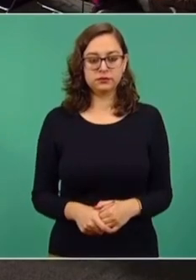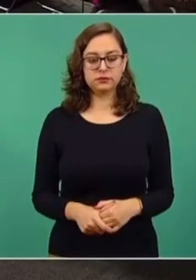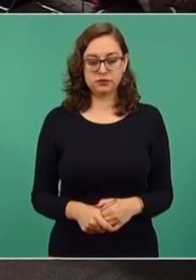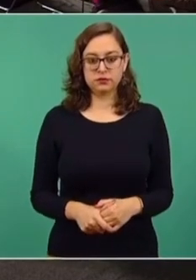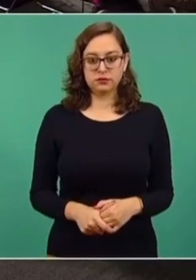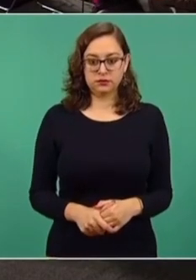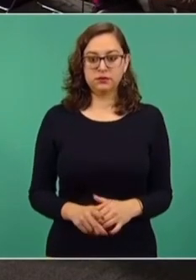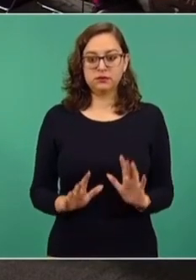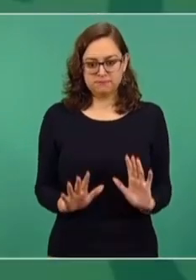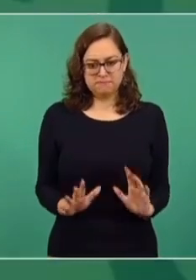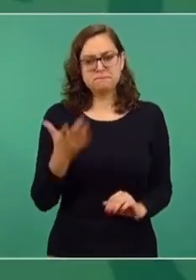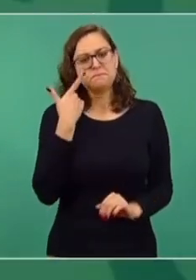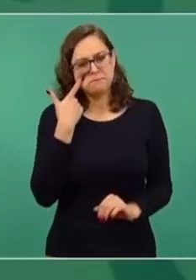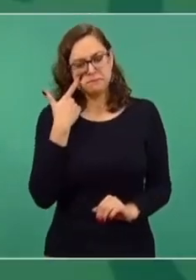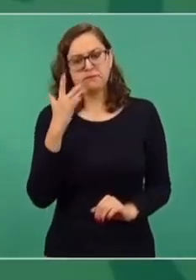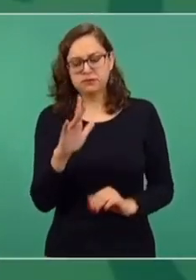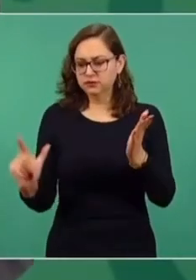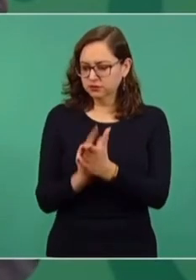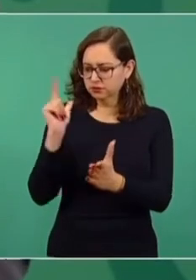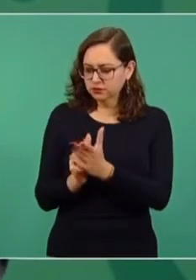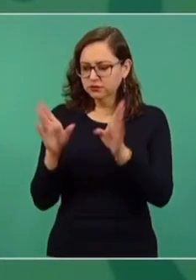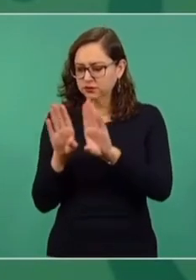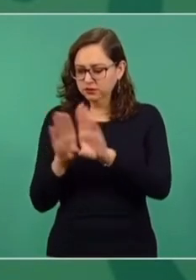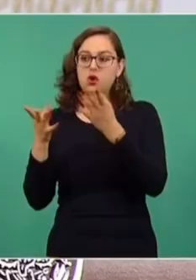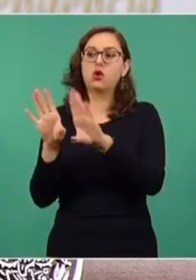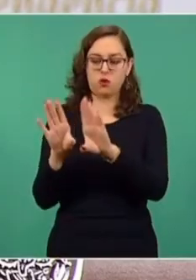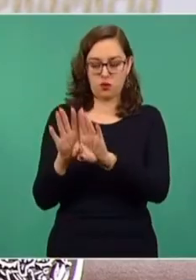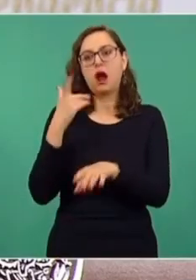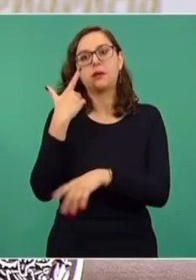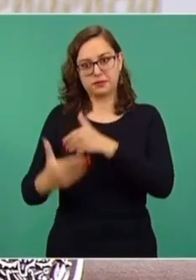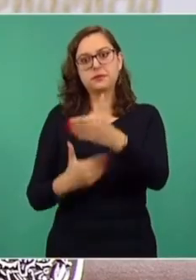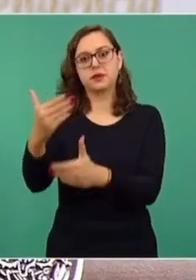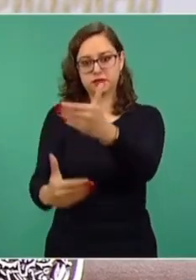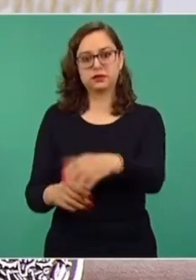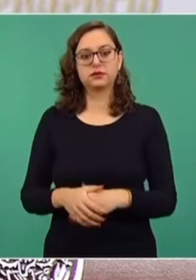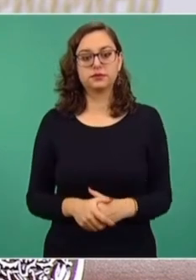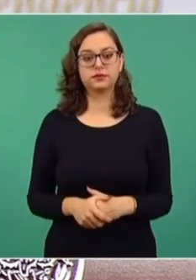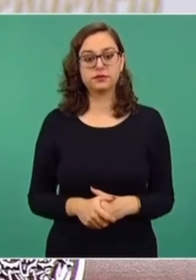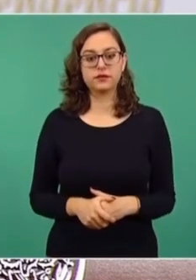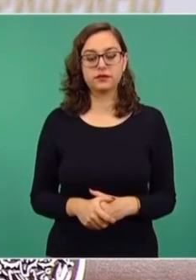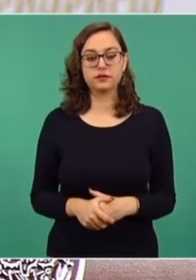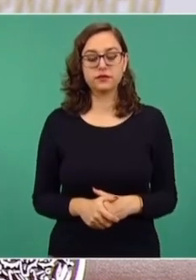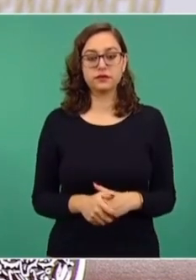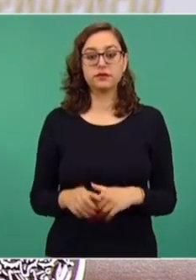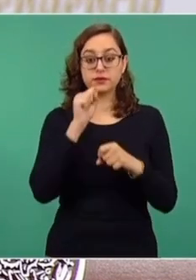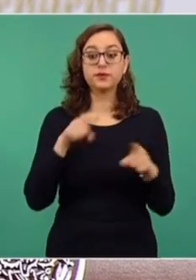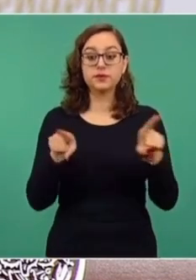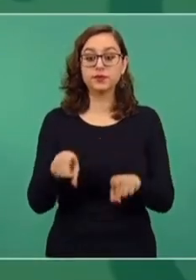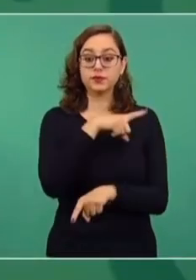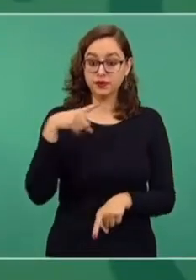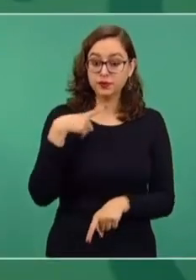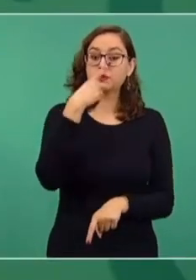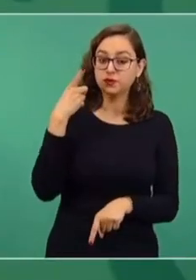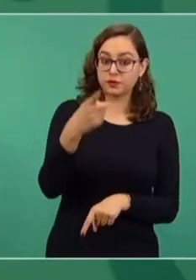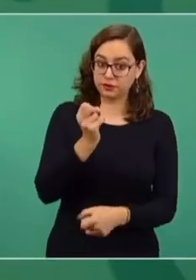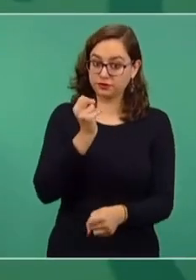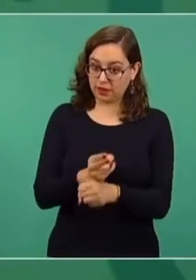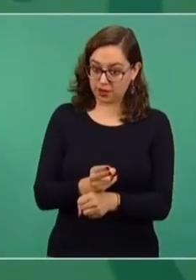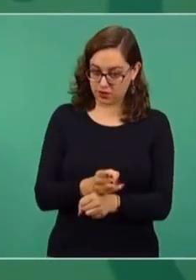Se va a buscar en la ley secundaria ya la forma de explotarlo. También adelanto, para que no se hagan ilusiones